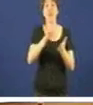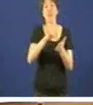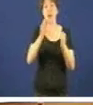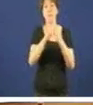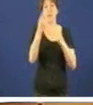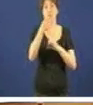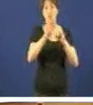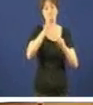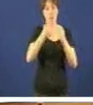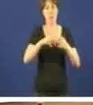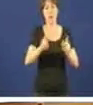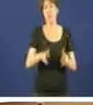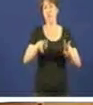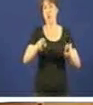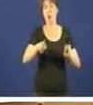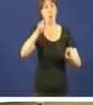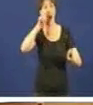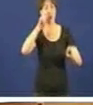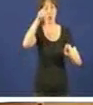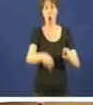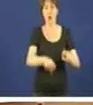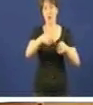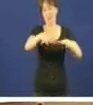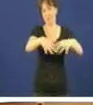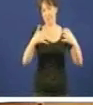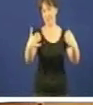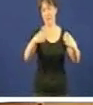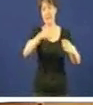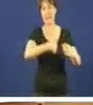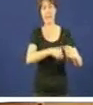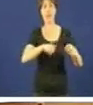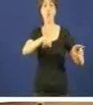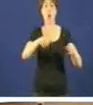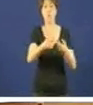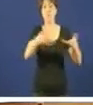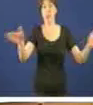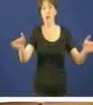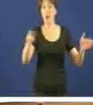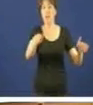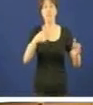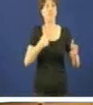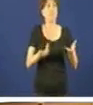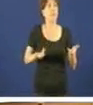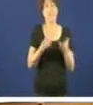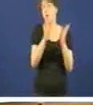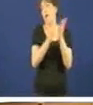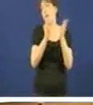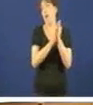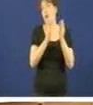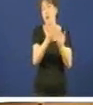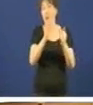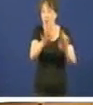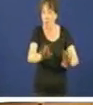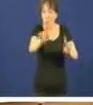auditorio en Santiago debe ser a mostra da obra social que quere pide galeguismo dos feitos aplauso expectante o día seguinte